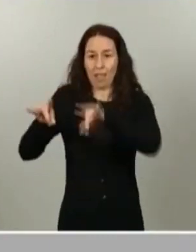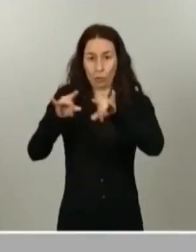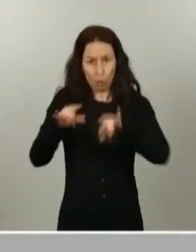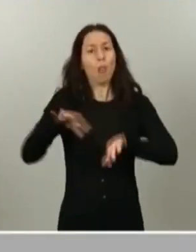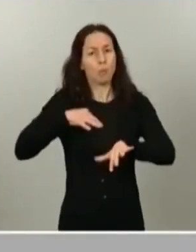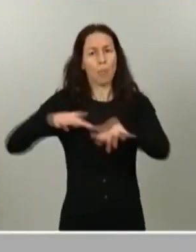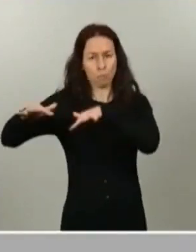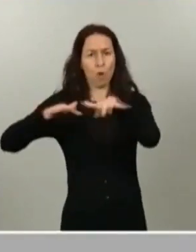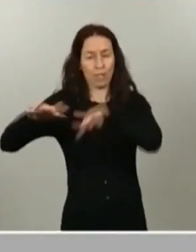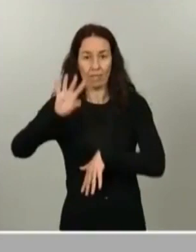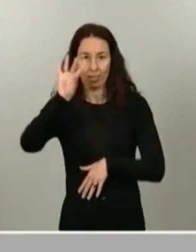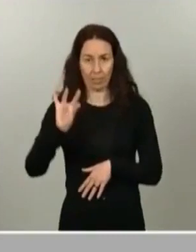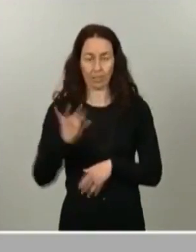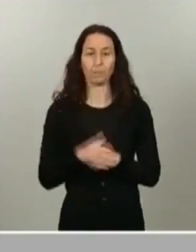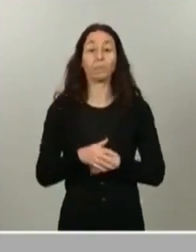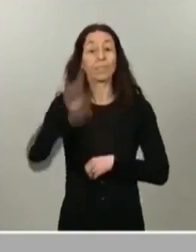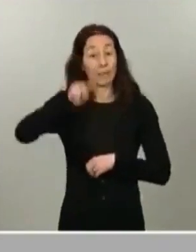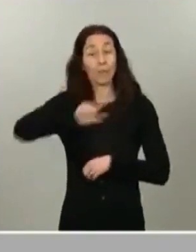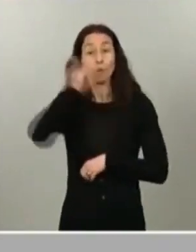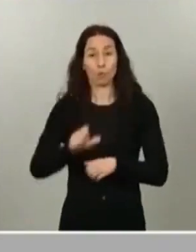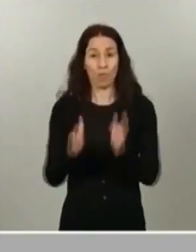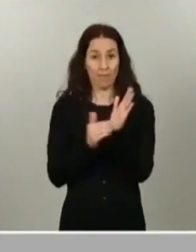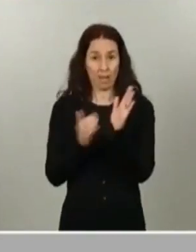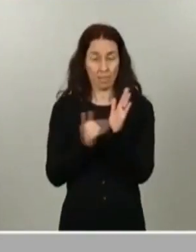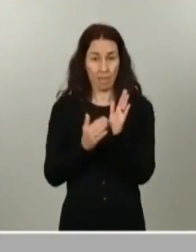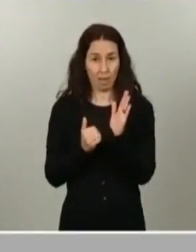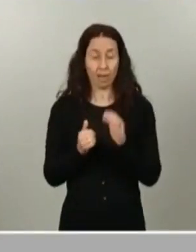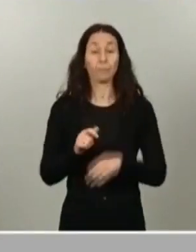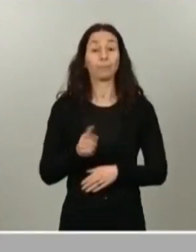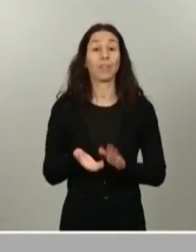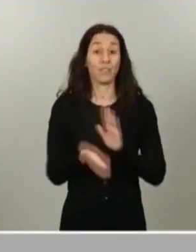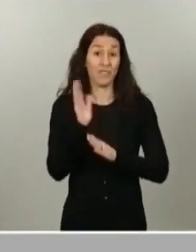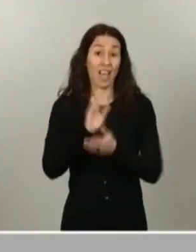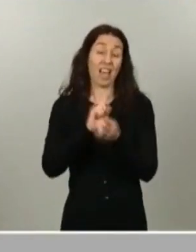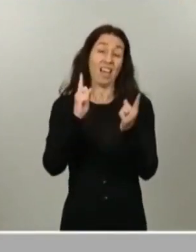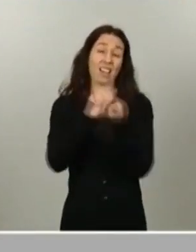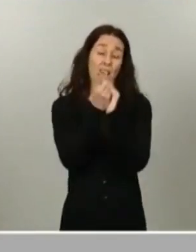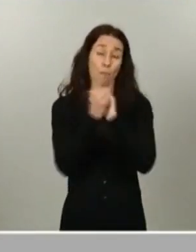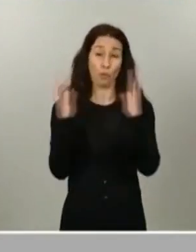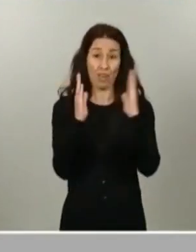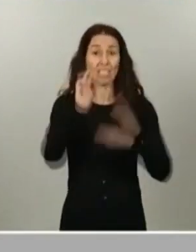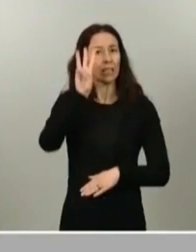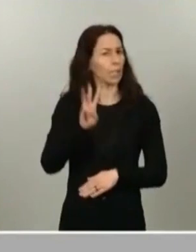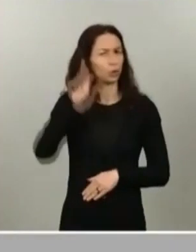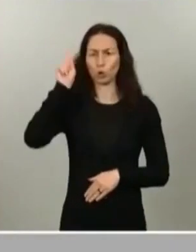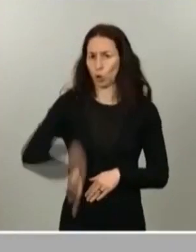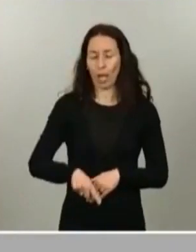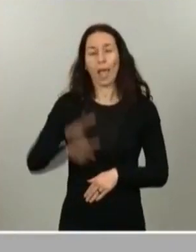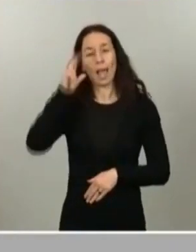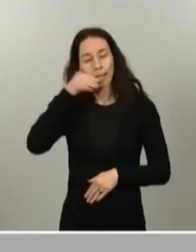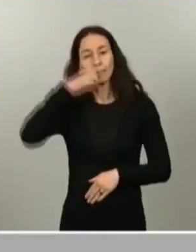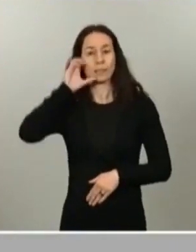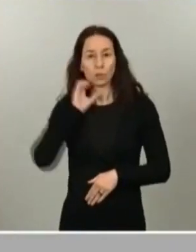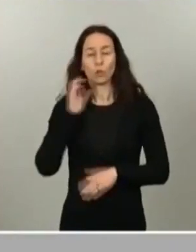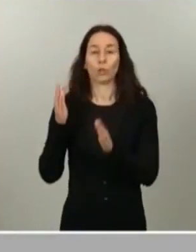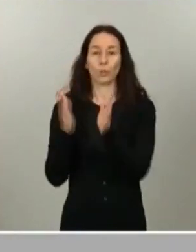también ha solicitado la comunidad valenciana el paso a la fase 3 en su totalidad. Las tres provincias, Alicante, Castilla y Valencia, están en condiciones